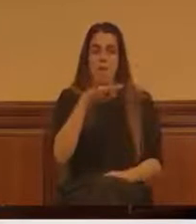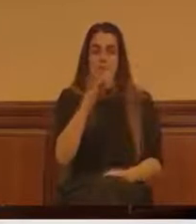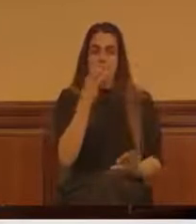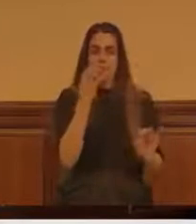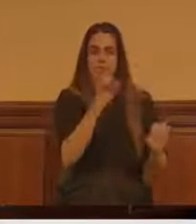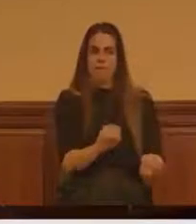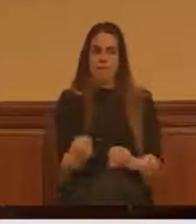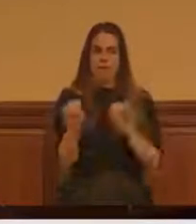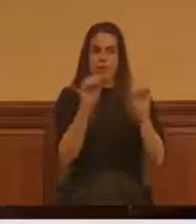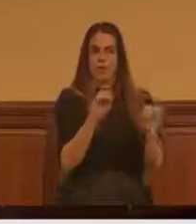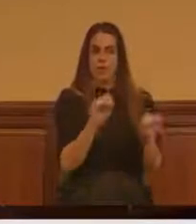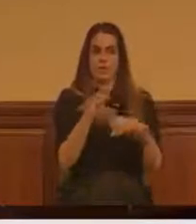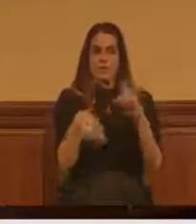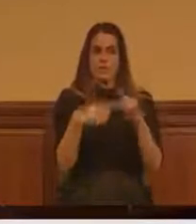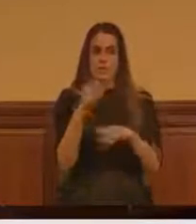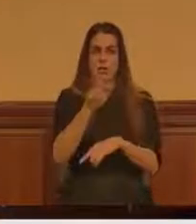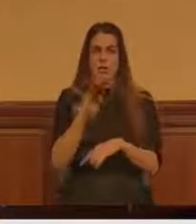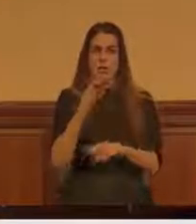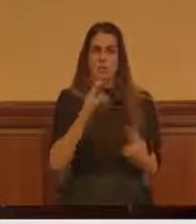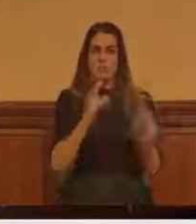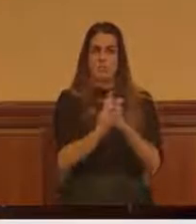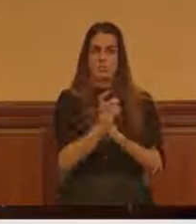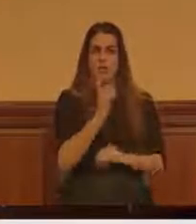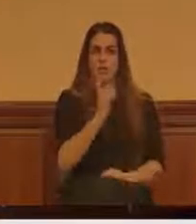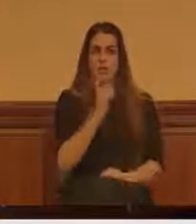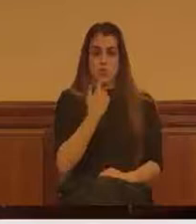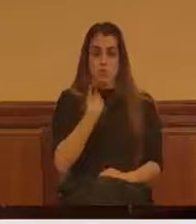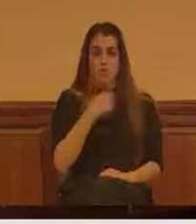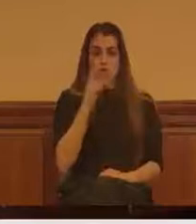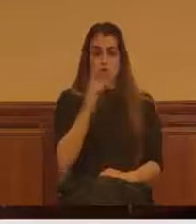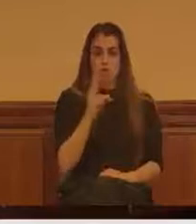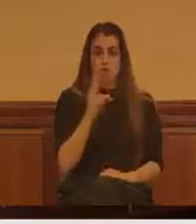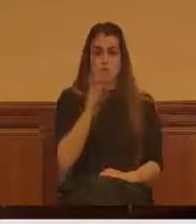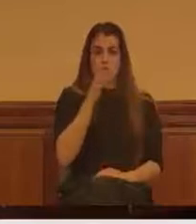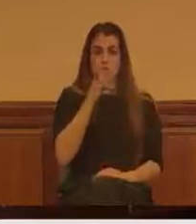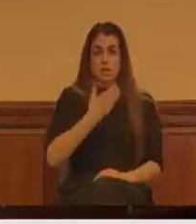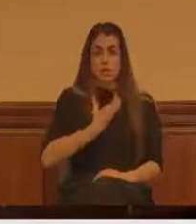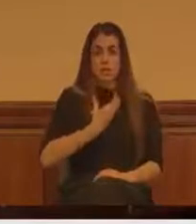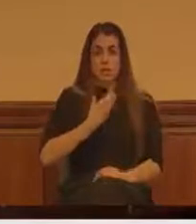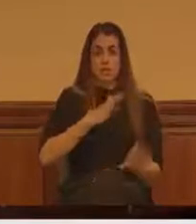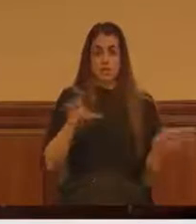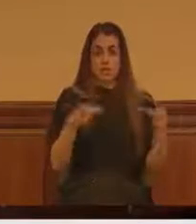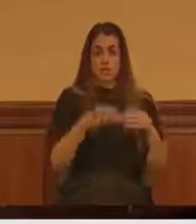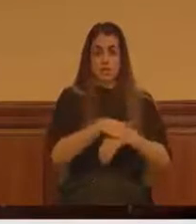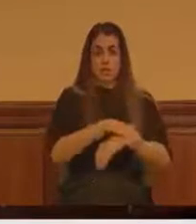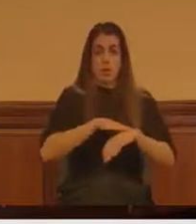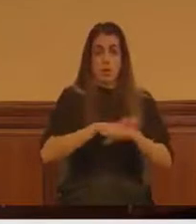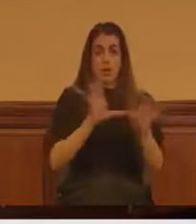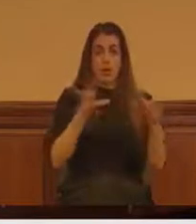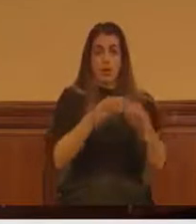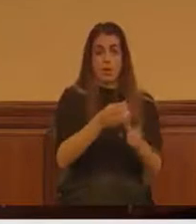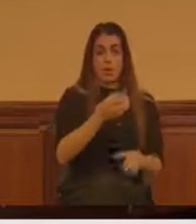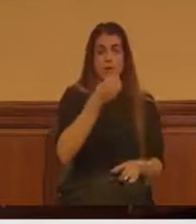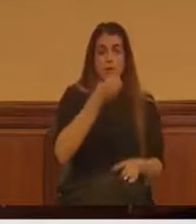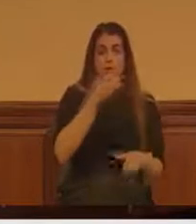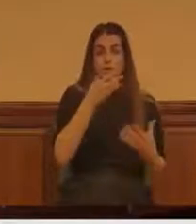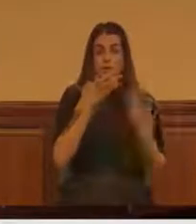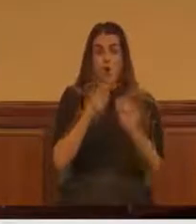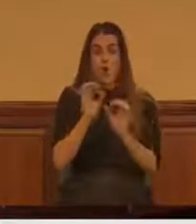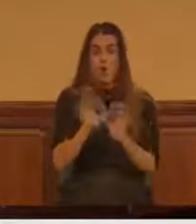Y ya ven que en este ayuntamiento el equipo de Gobierno, Partido Socialista y Podemos,